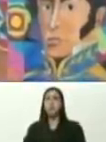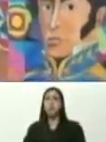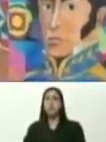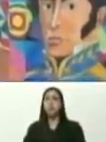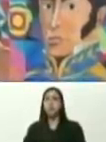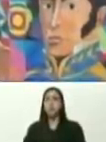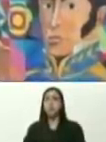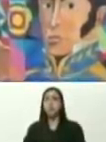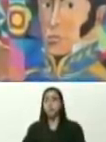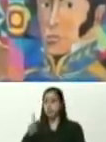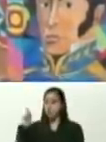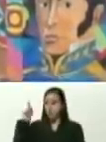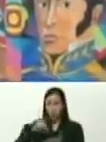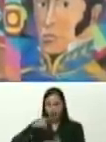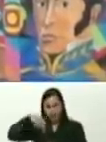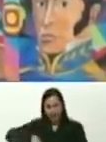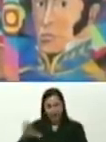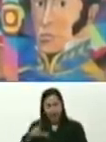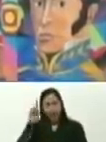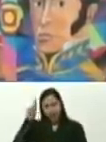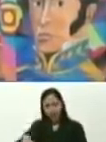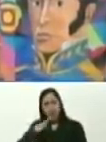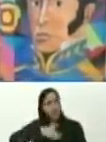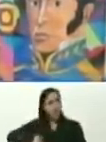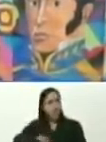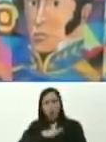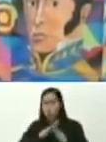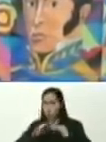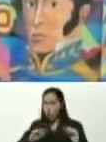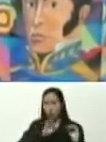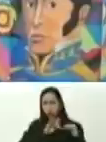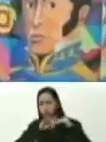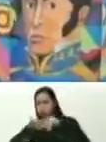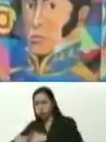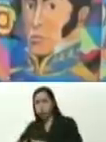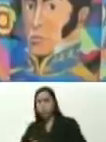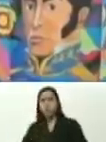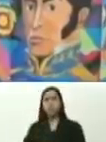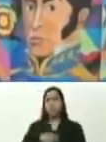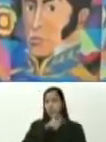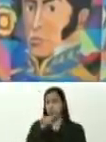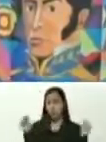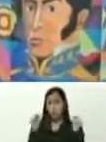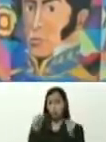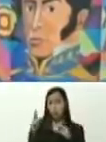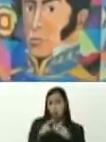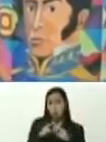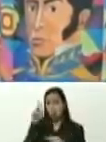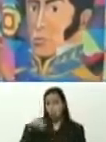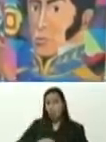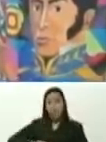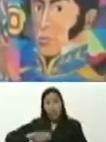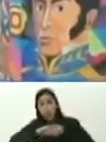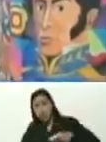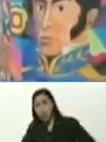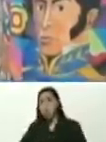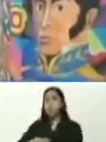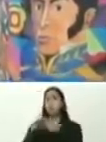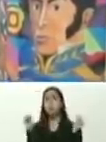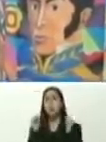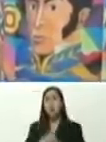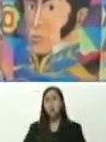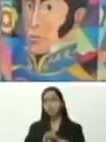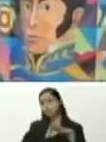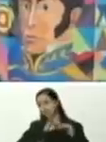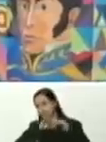Silita, se vinieron los llaneros, se vinieron, los andinos, de Trujillo, Mérida, Táchira, se vinieron